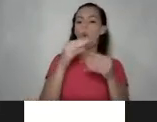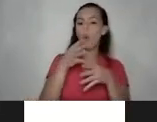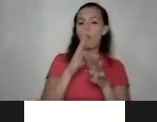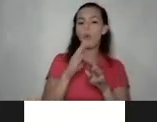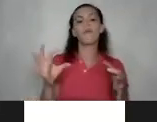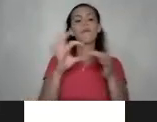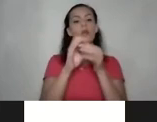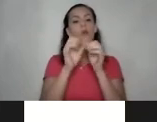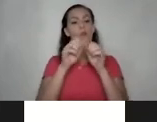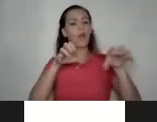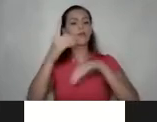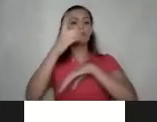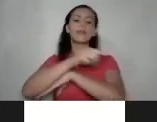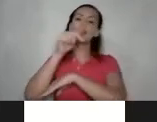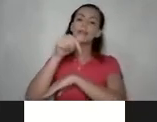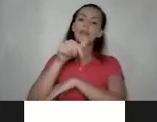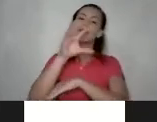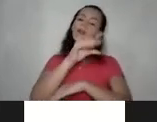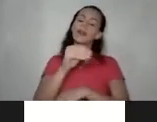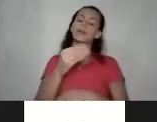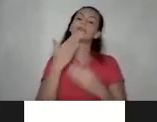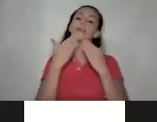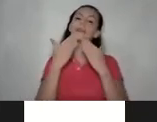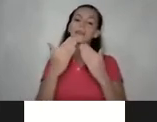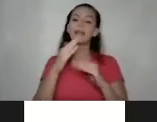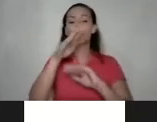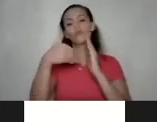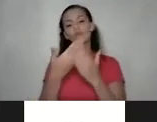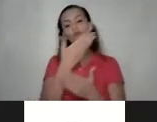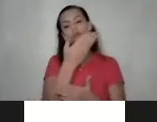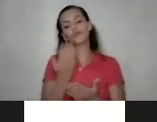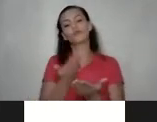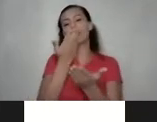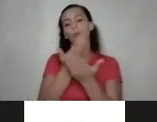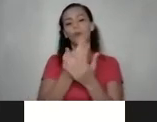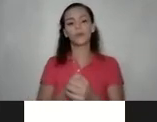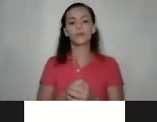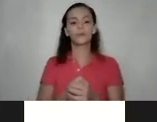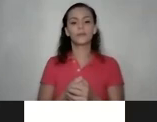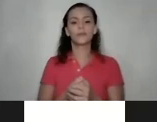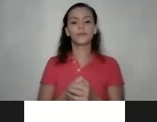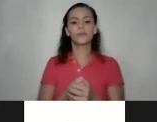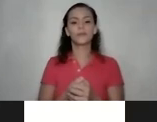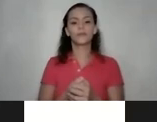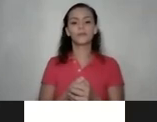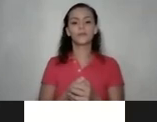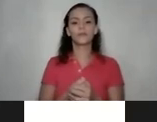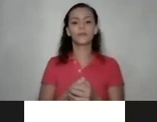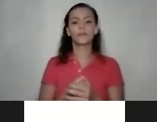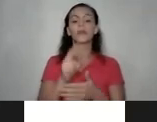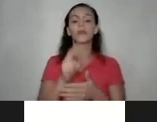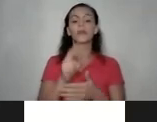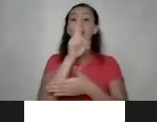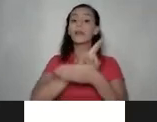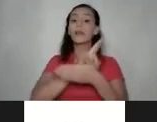actividad del día de hoy y de antemano agradecemos todos sus aportes la universidad reconoce su